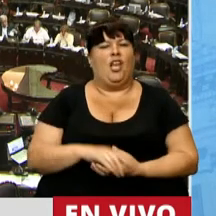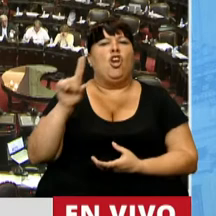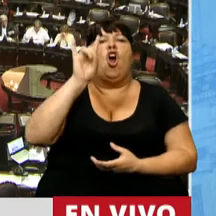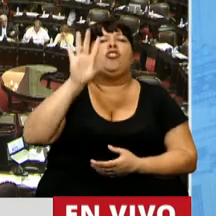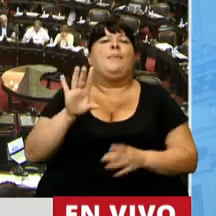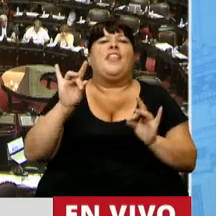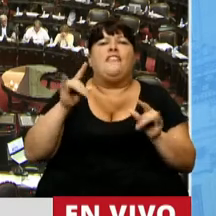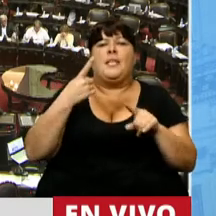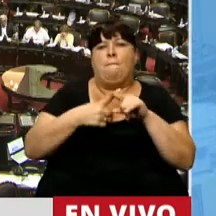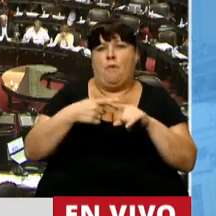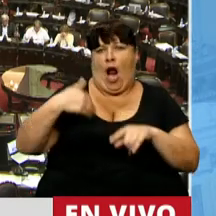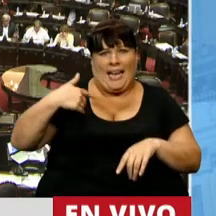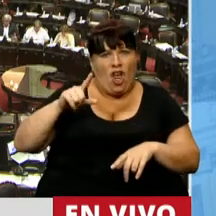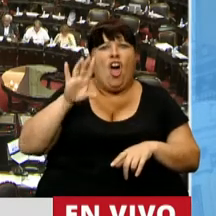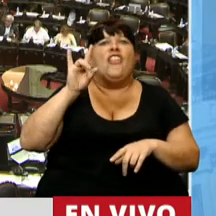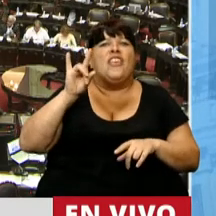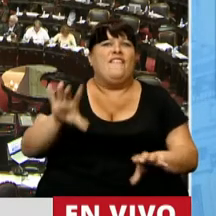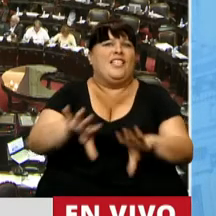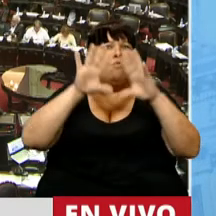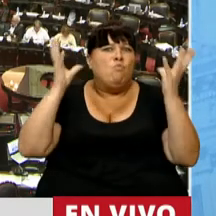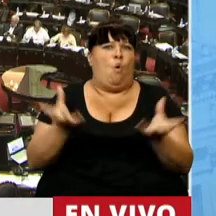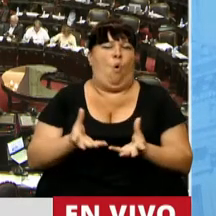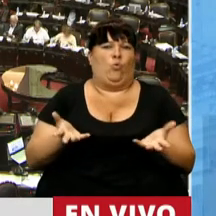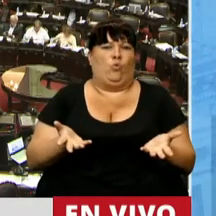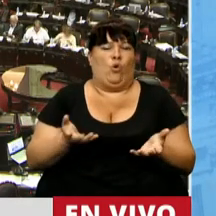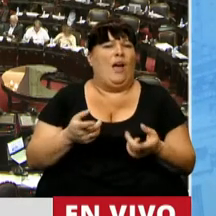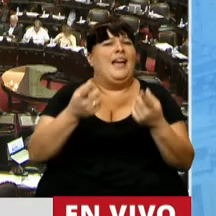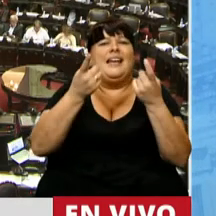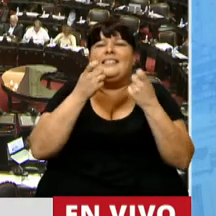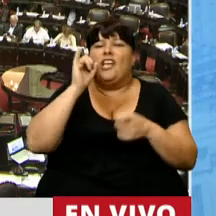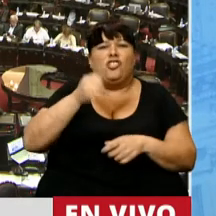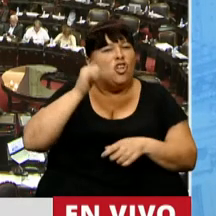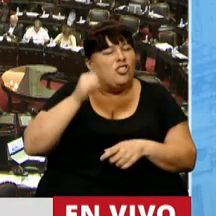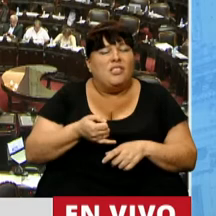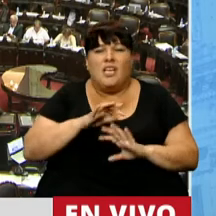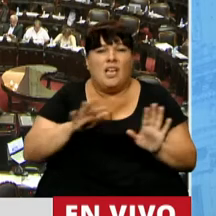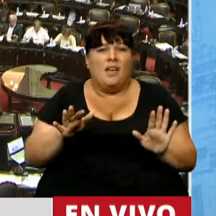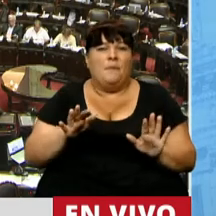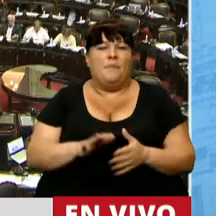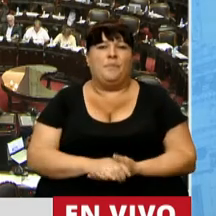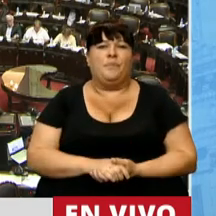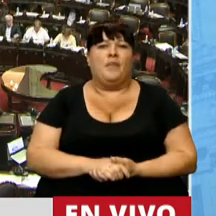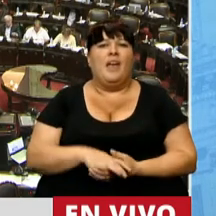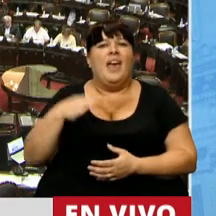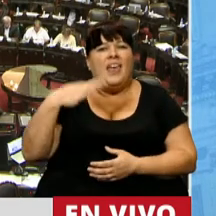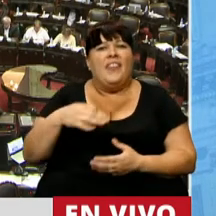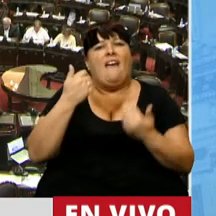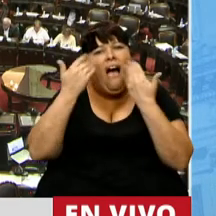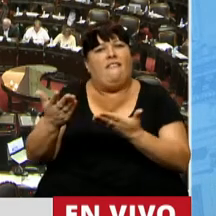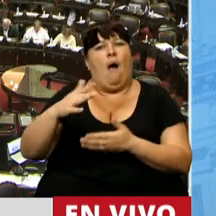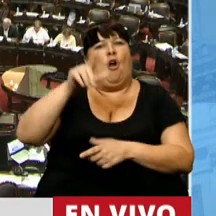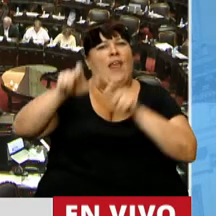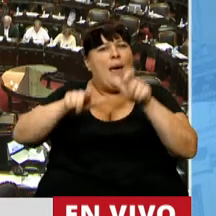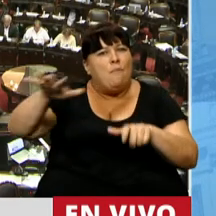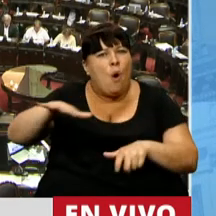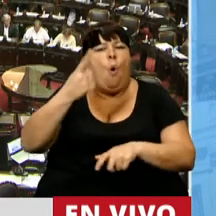solamente difícil para Argentina es difícil para todo el mundo y necesitamos que de una vez por todas se pongan a favor de la gente